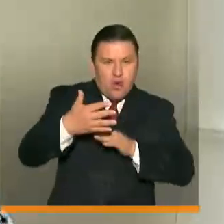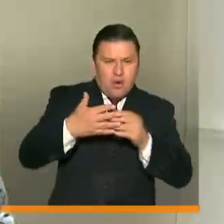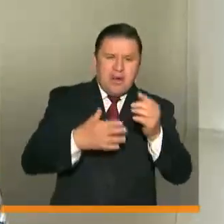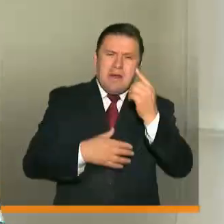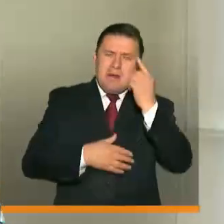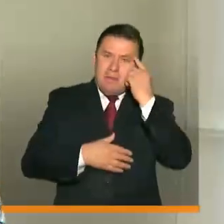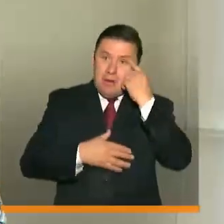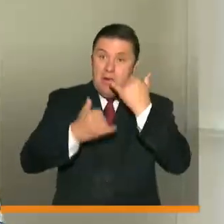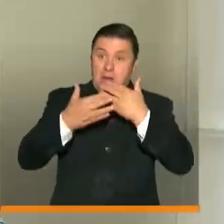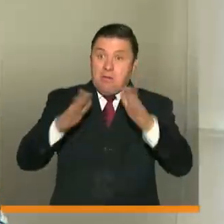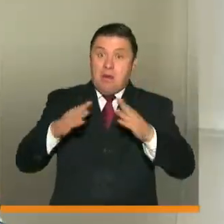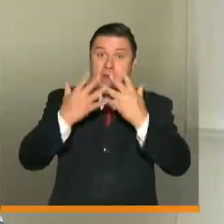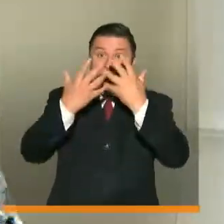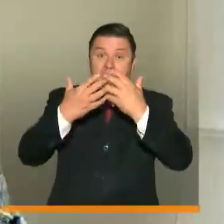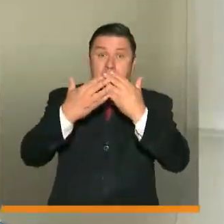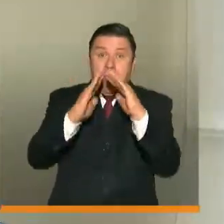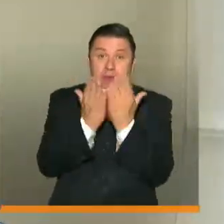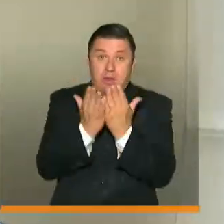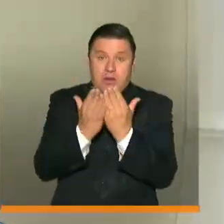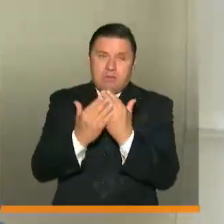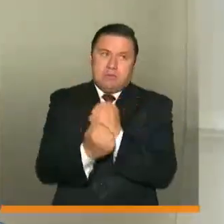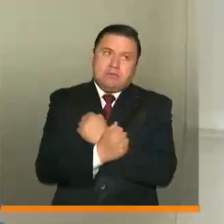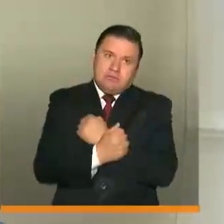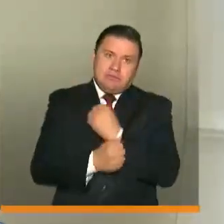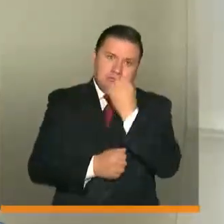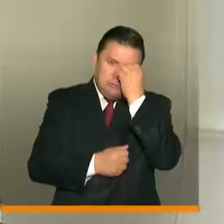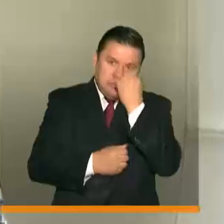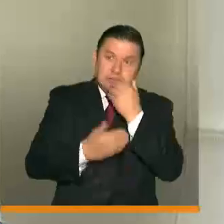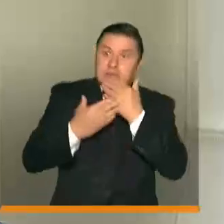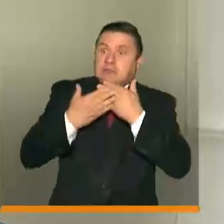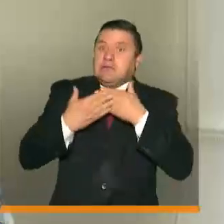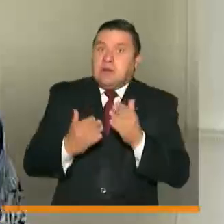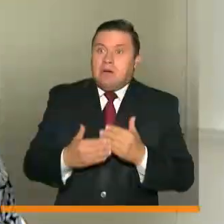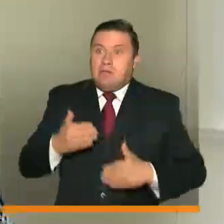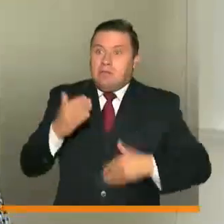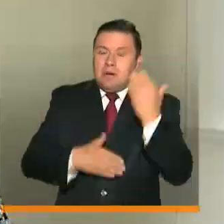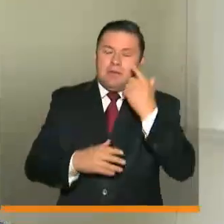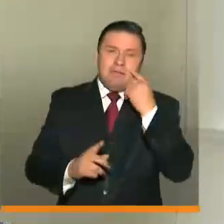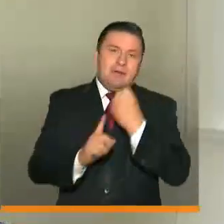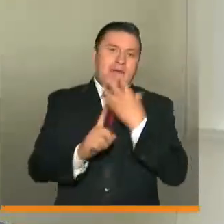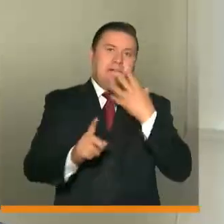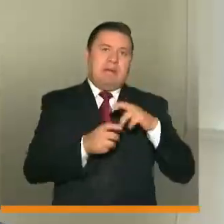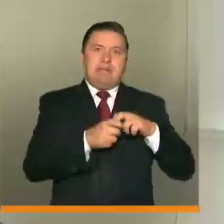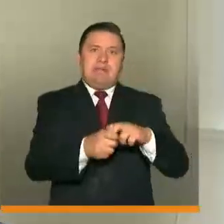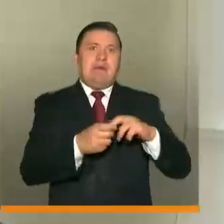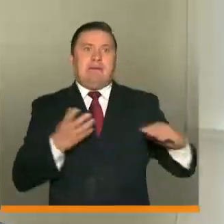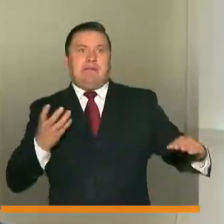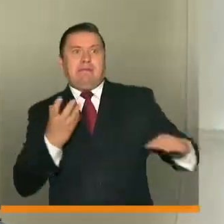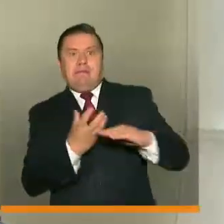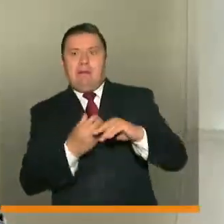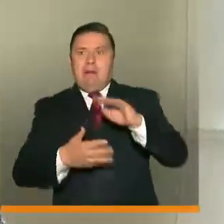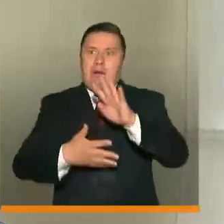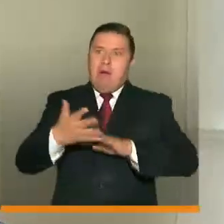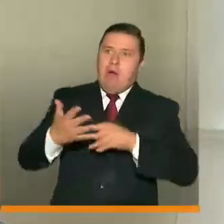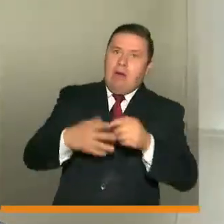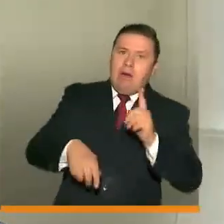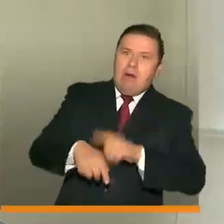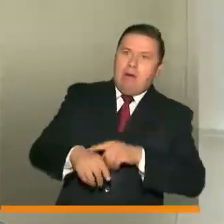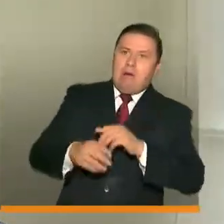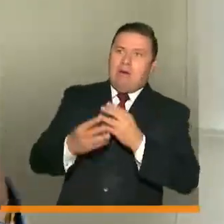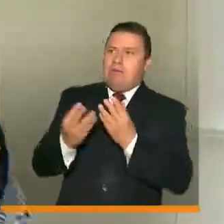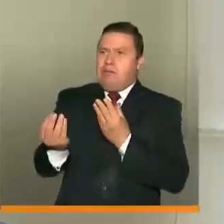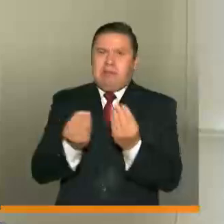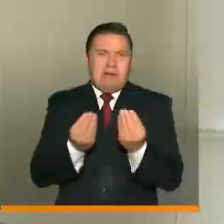Piensen que activar el sector educativo, además de este amor y trabajo de los maestros, es pensar en el impacto en el transporte, en los horarios de las distintas